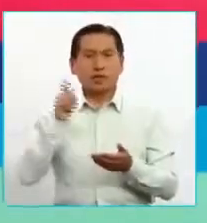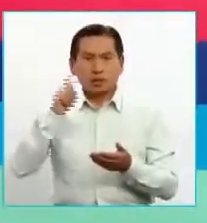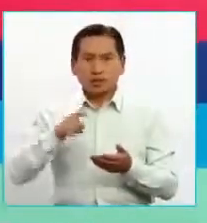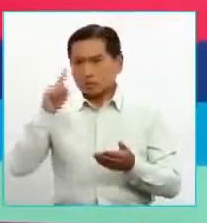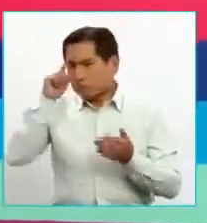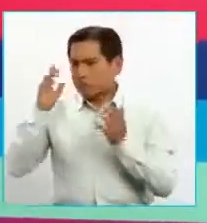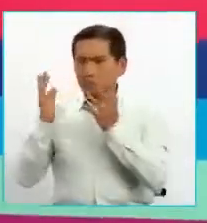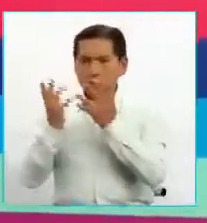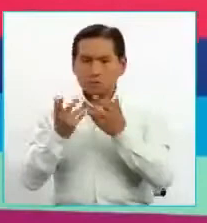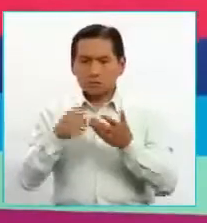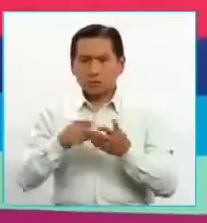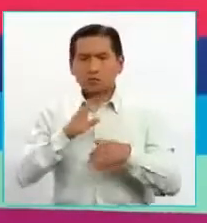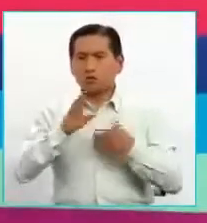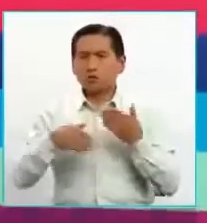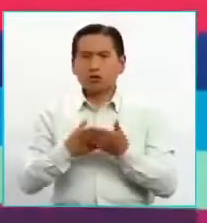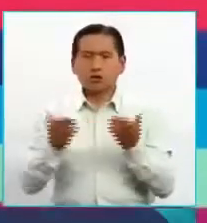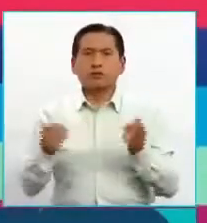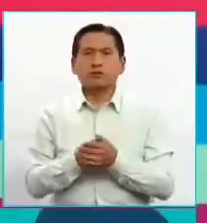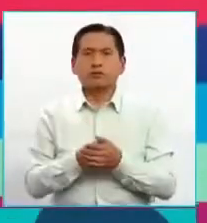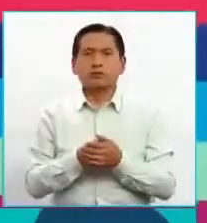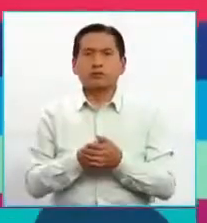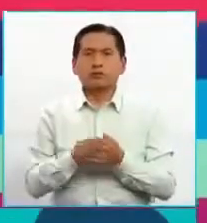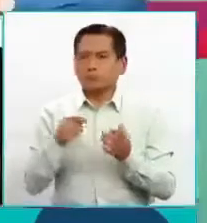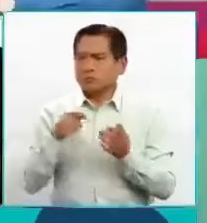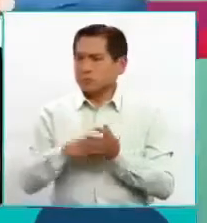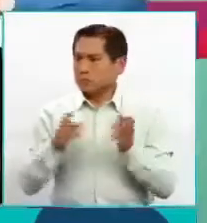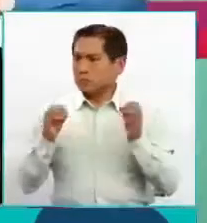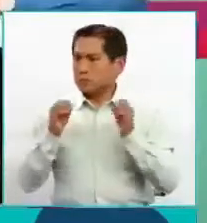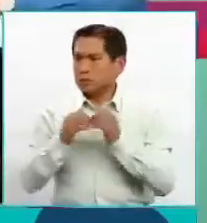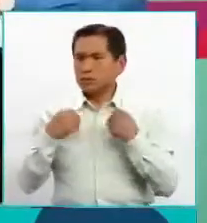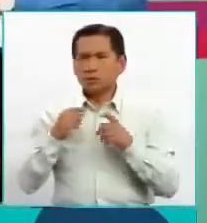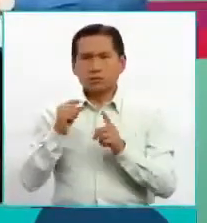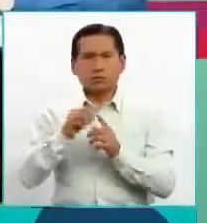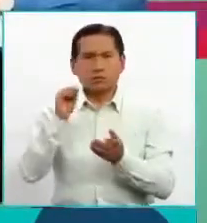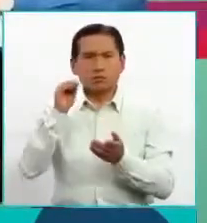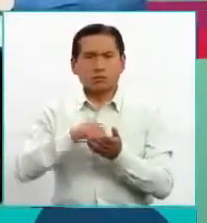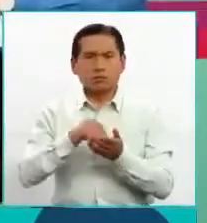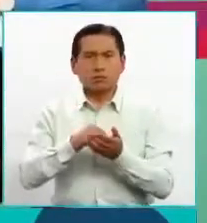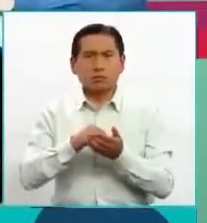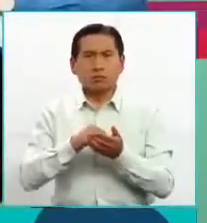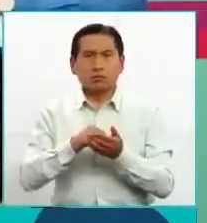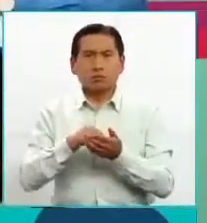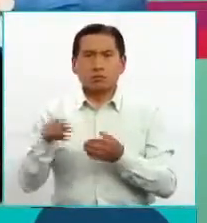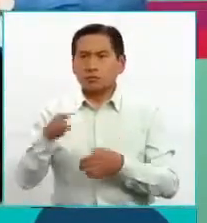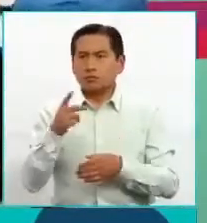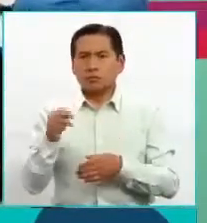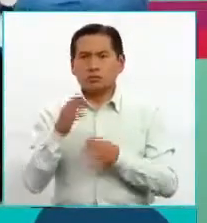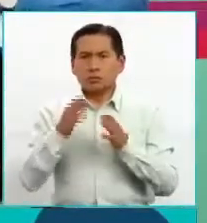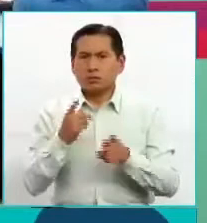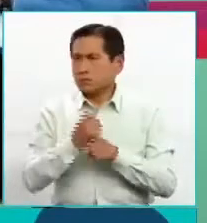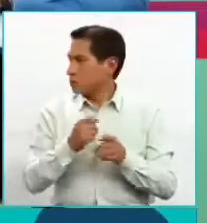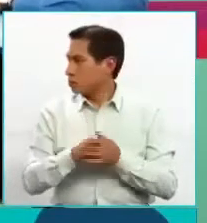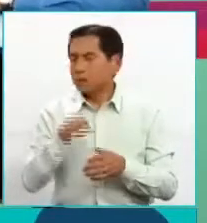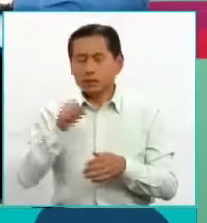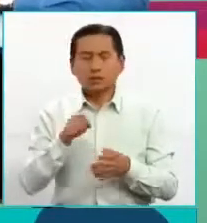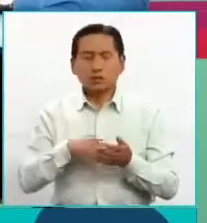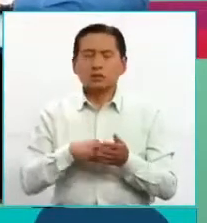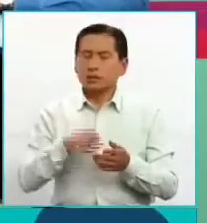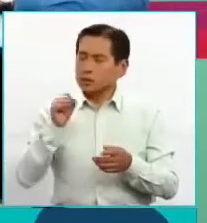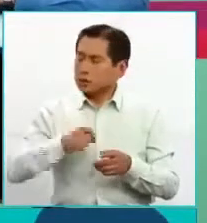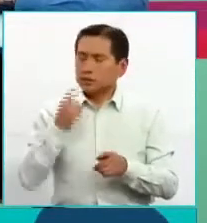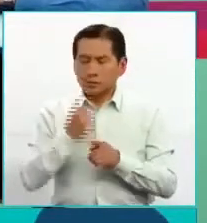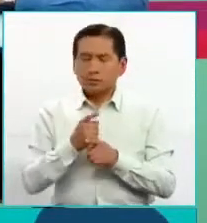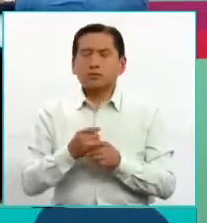consensuar con todos los sectores. Es un buen reto que también van a llevar adelante usted, viceministra, con los viceministros también. Por supuesto que sí, por